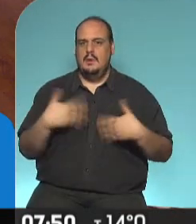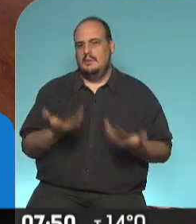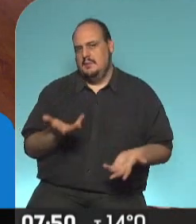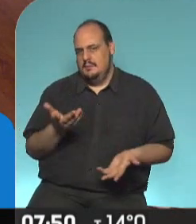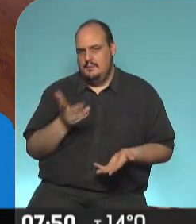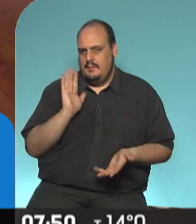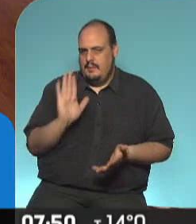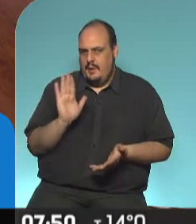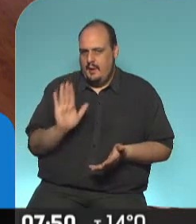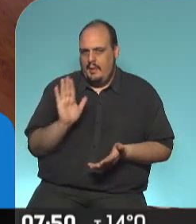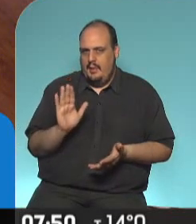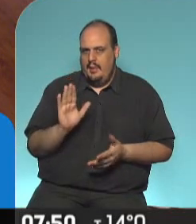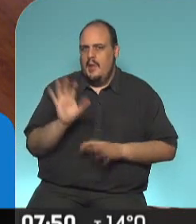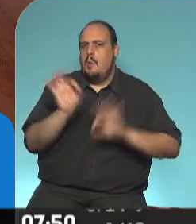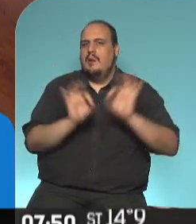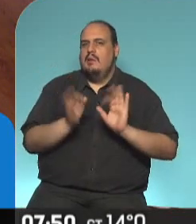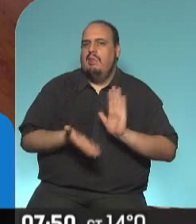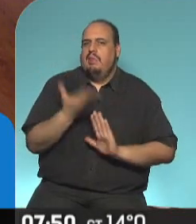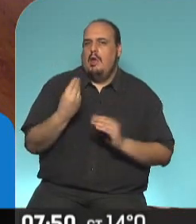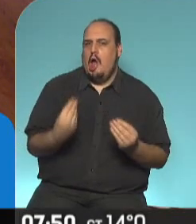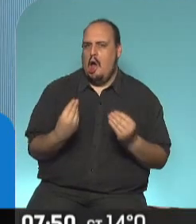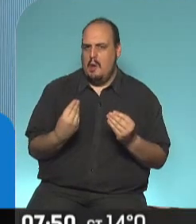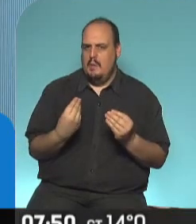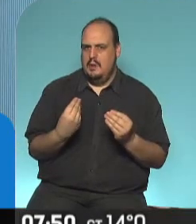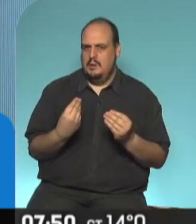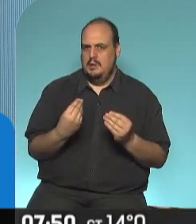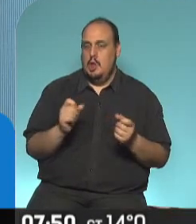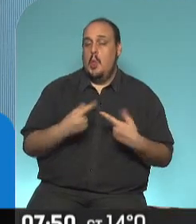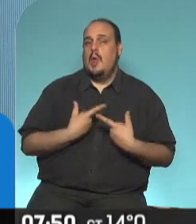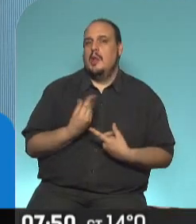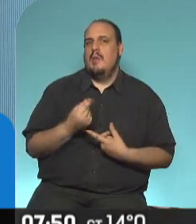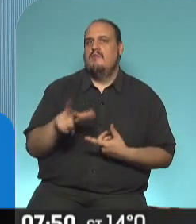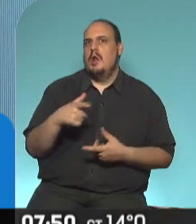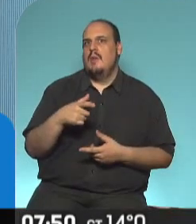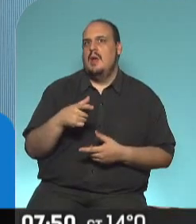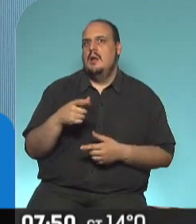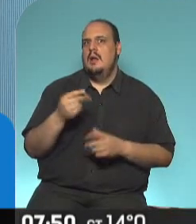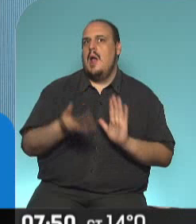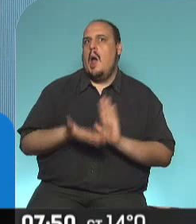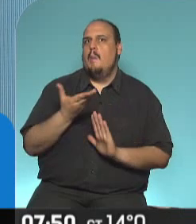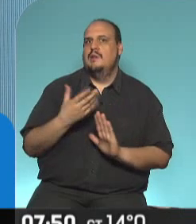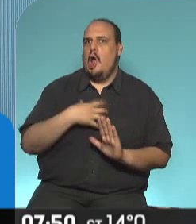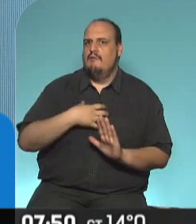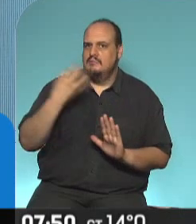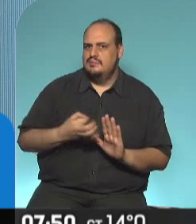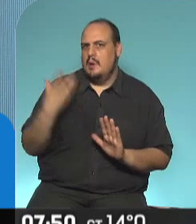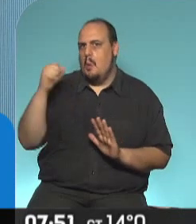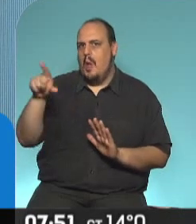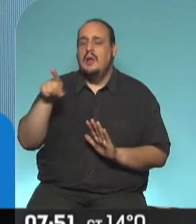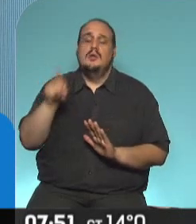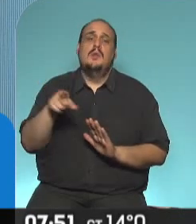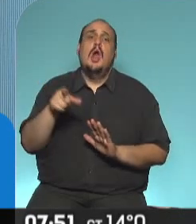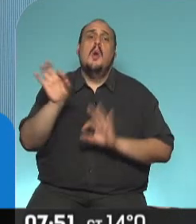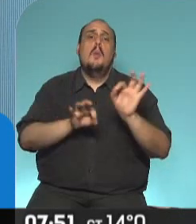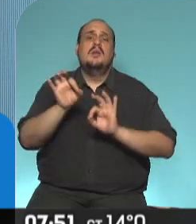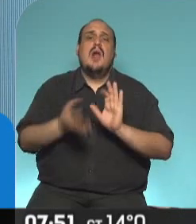ese nuevo índice? Tienen miedo de que no sea 100% confiable, pero está estipulado que va a ser por inflación